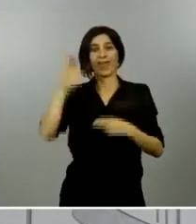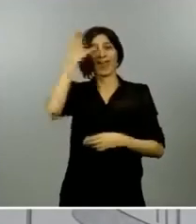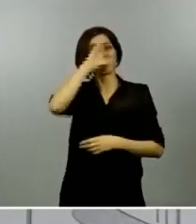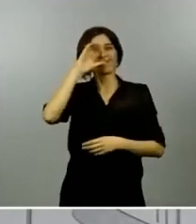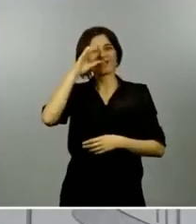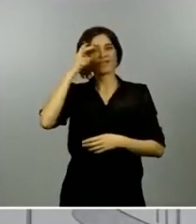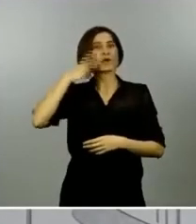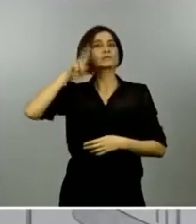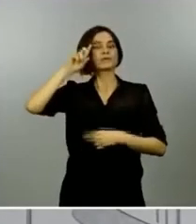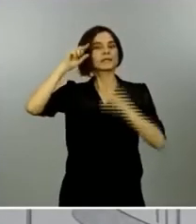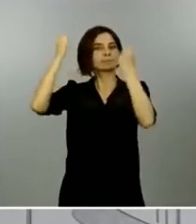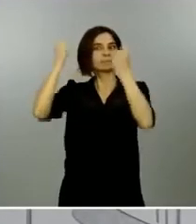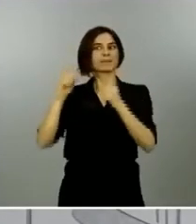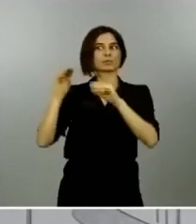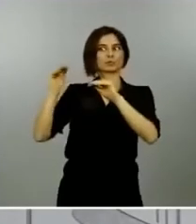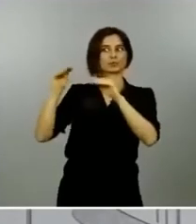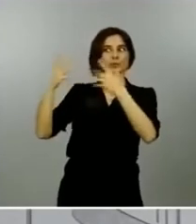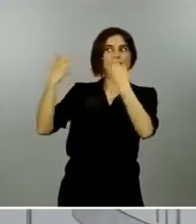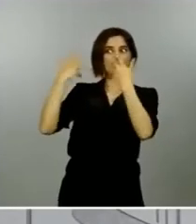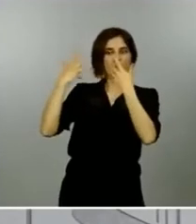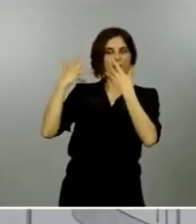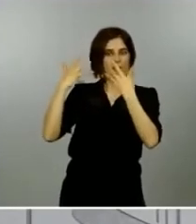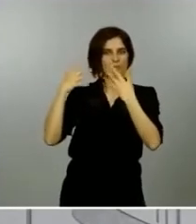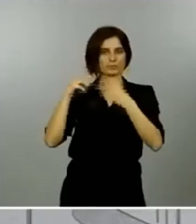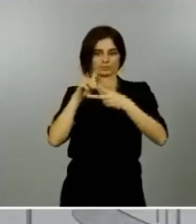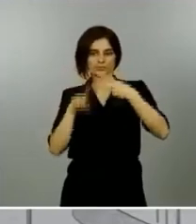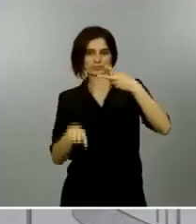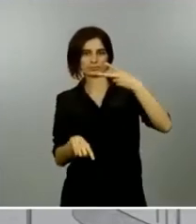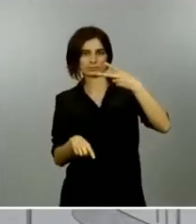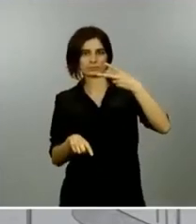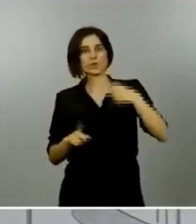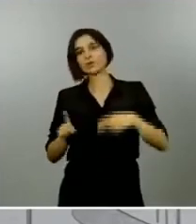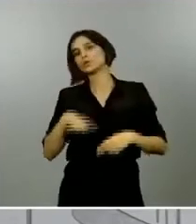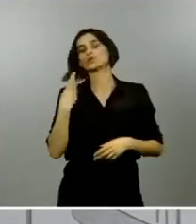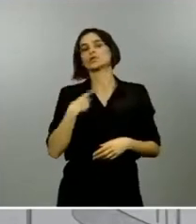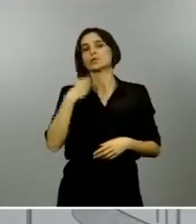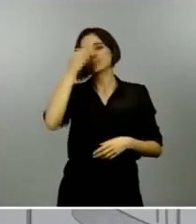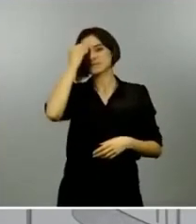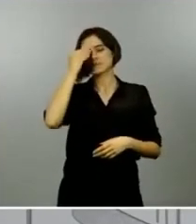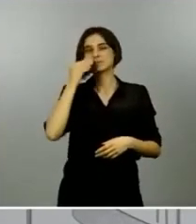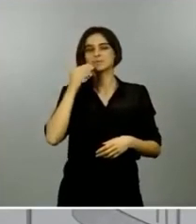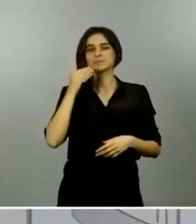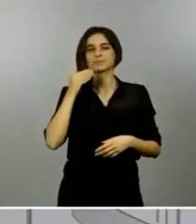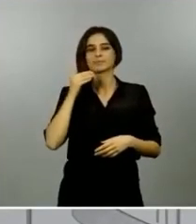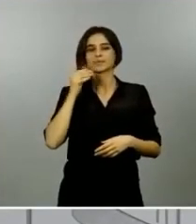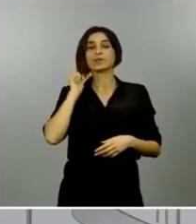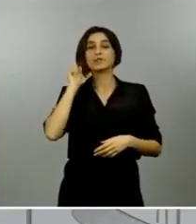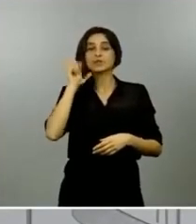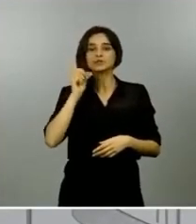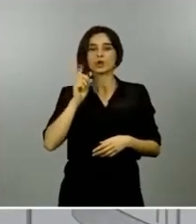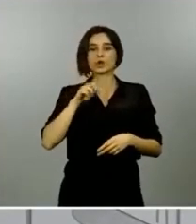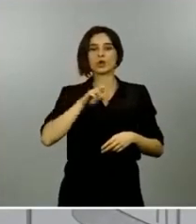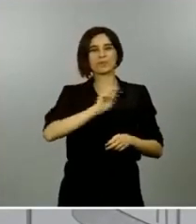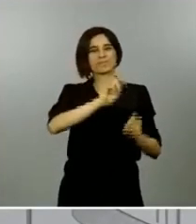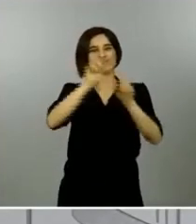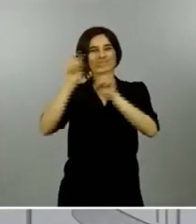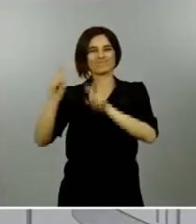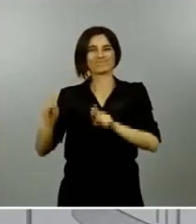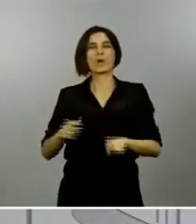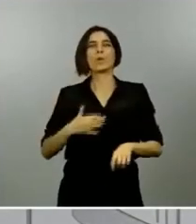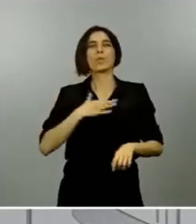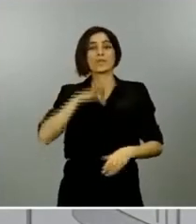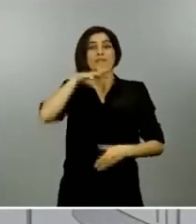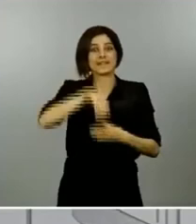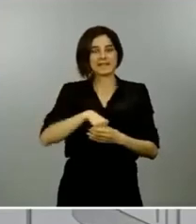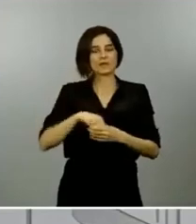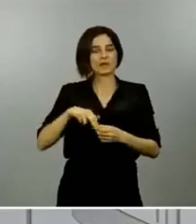nosotros creemos que limitar la movilidad ahora mismo a la provincia es la manera más segura esa es la propuesta que hemos